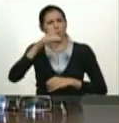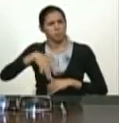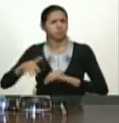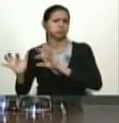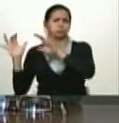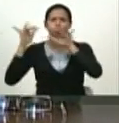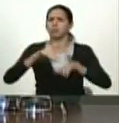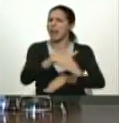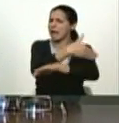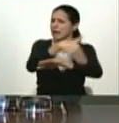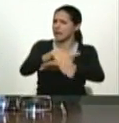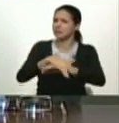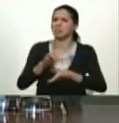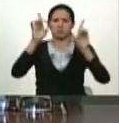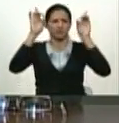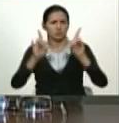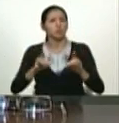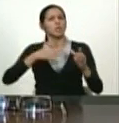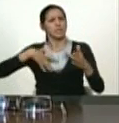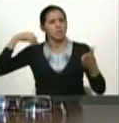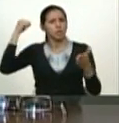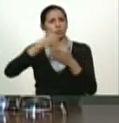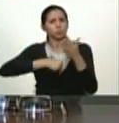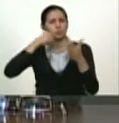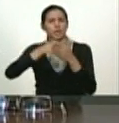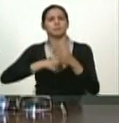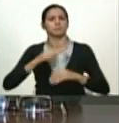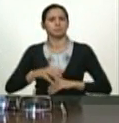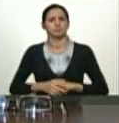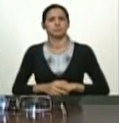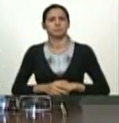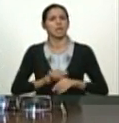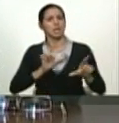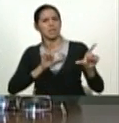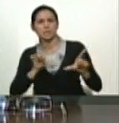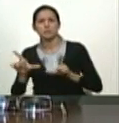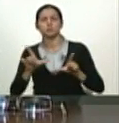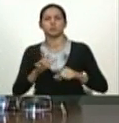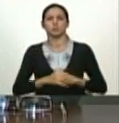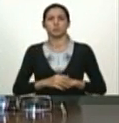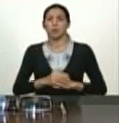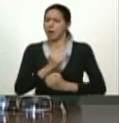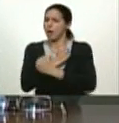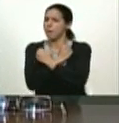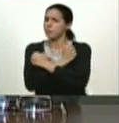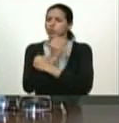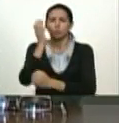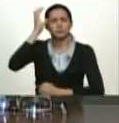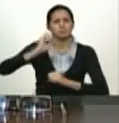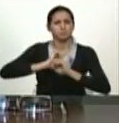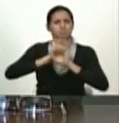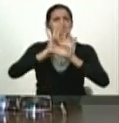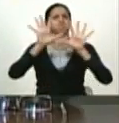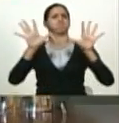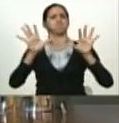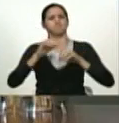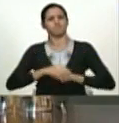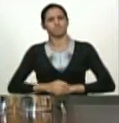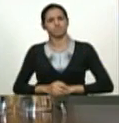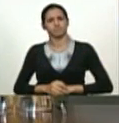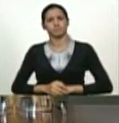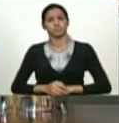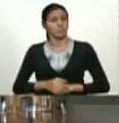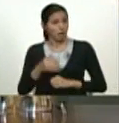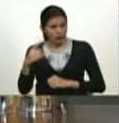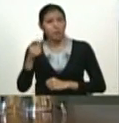decidido a luchar listo y presto para lo que haya que ser y con un amor y una conciencia gigantesca ahí está el